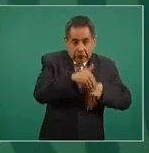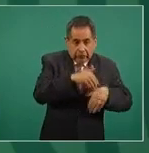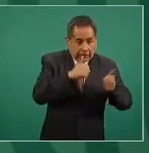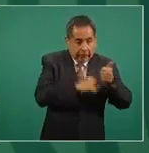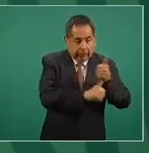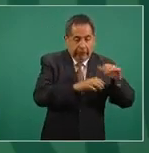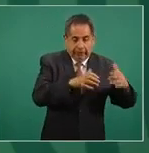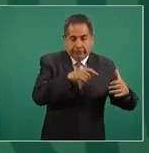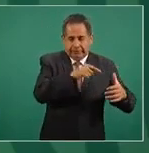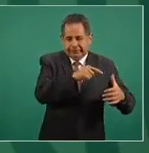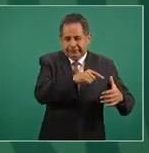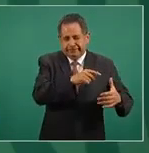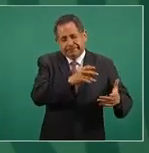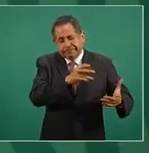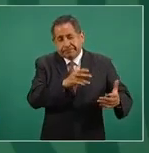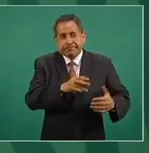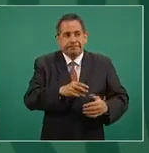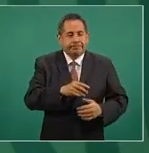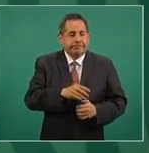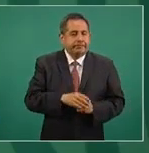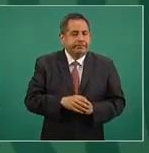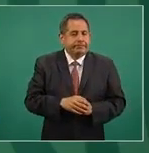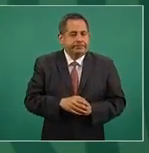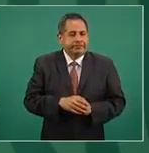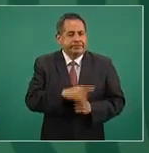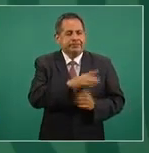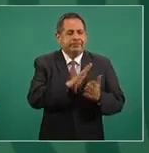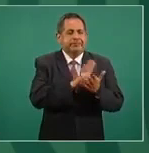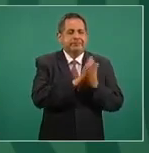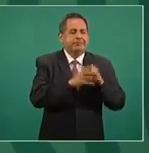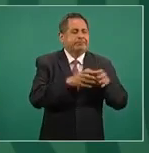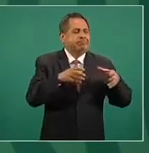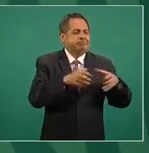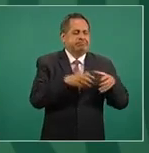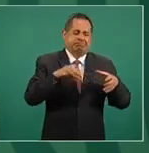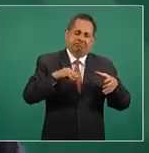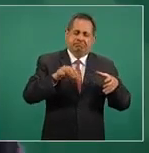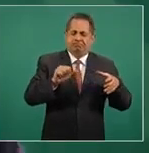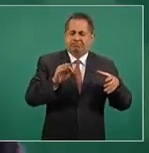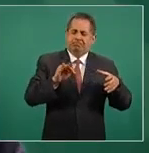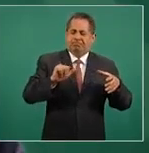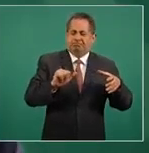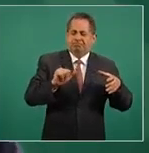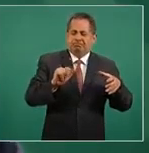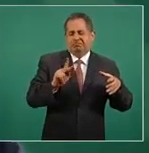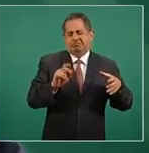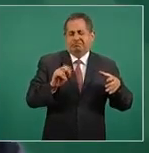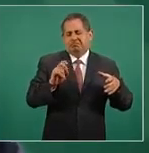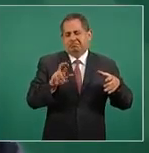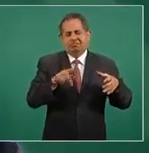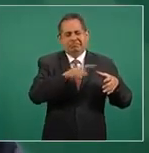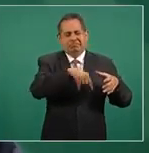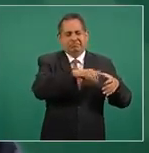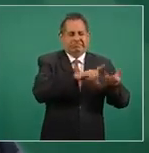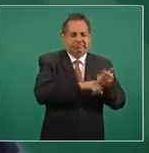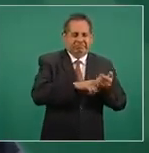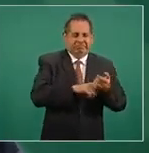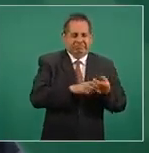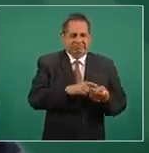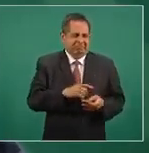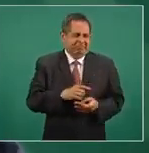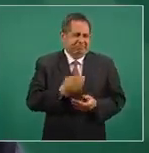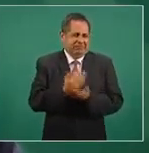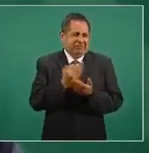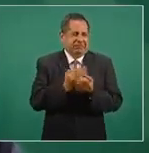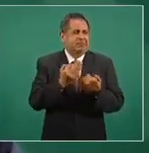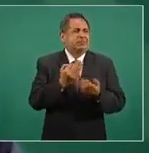económico o político de antes, están en un